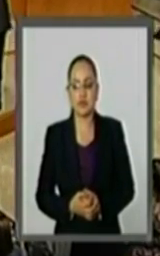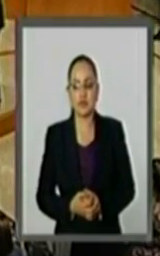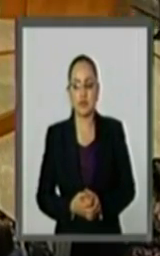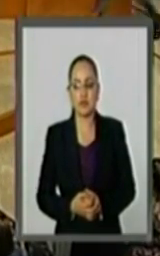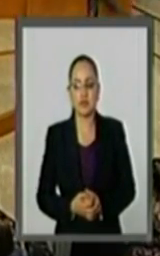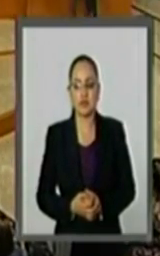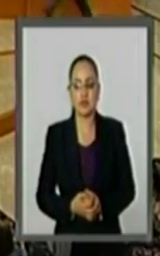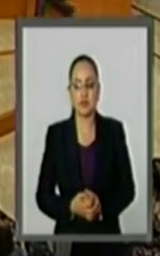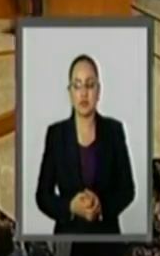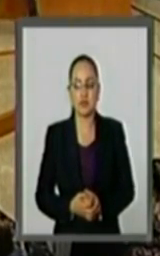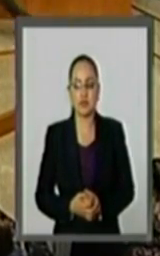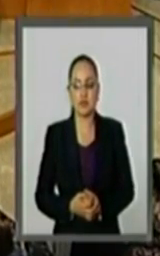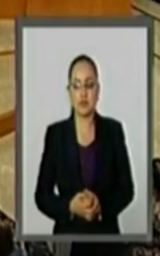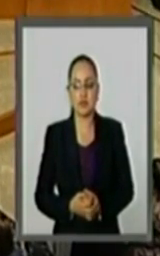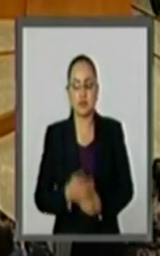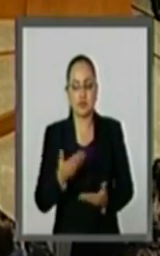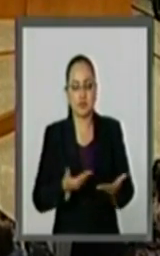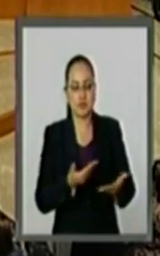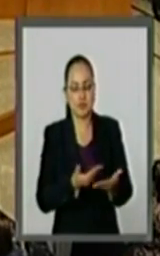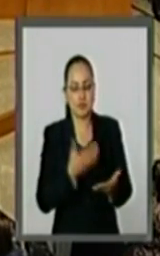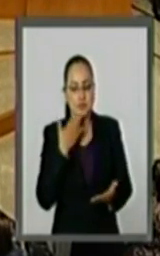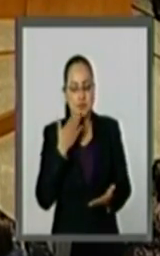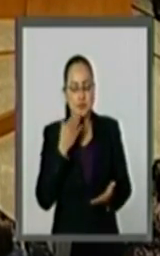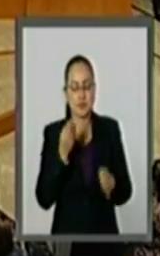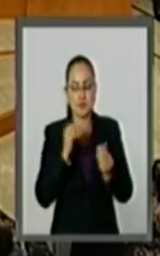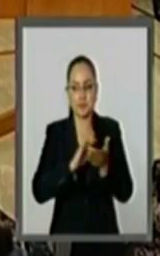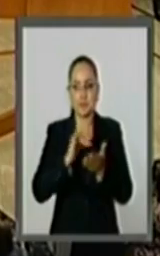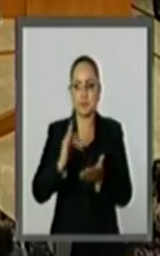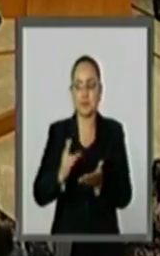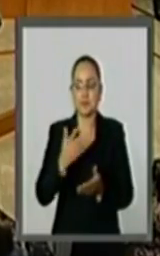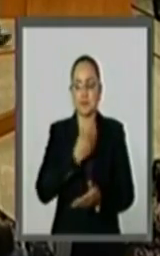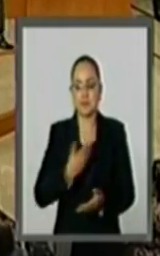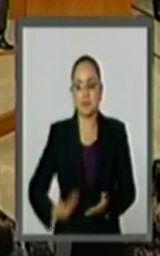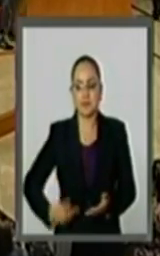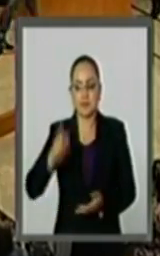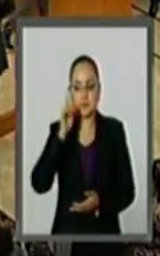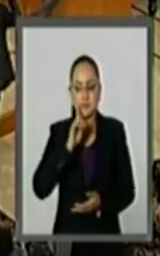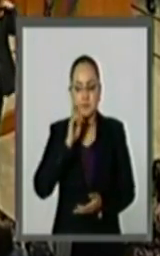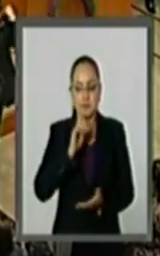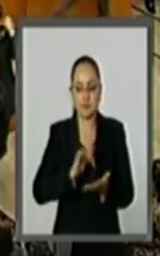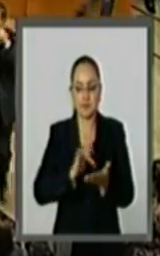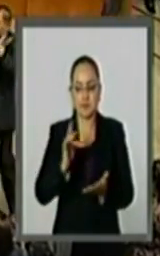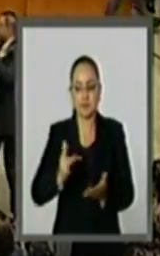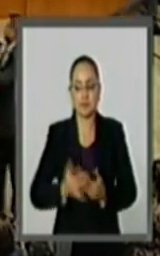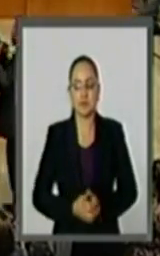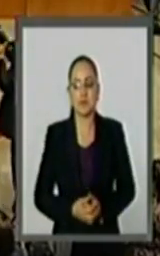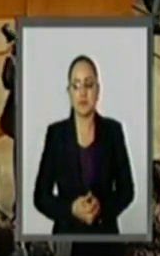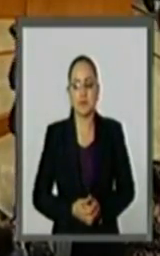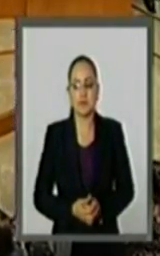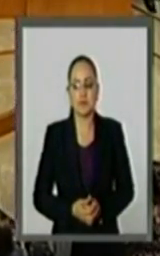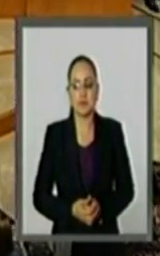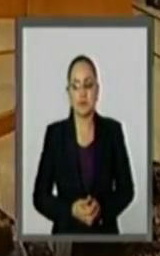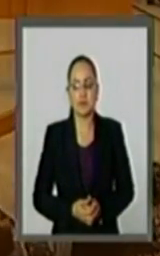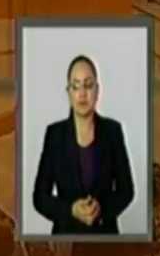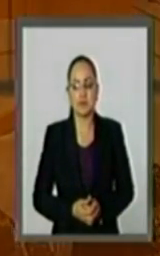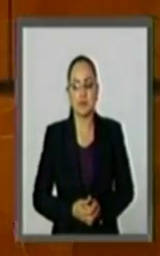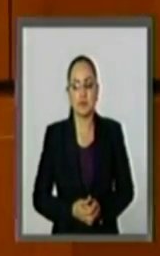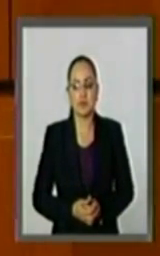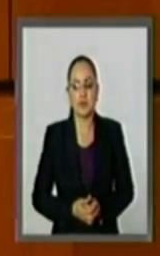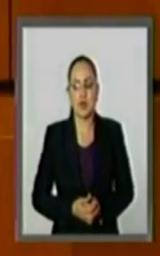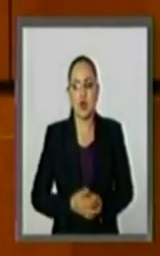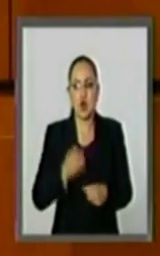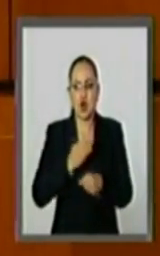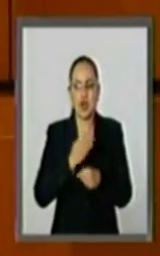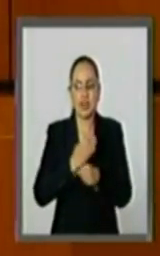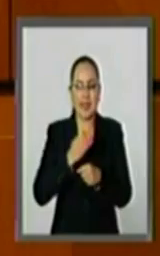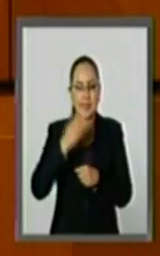Se caballero. Muchas gracias, Presidenta. Espero usar la mitad del tiempo que